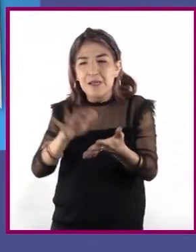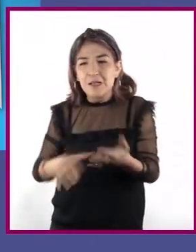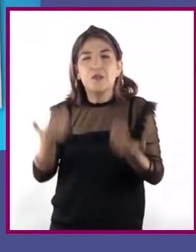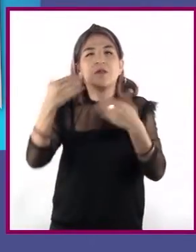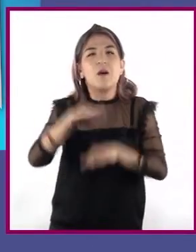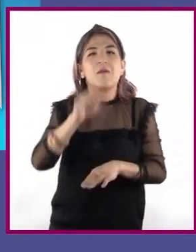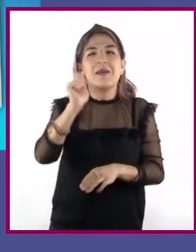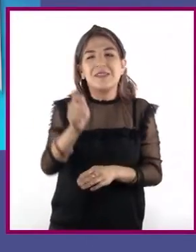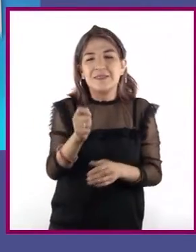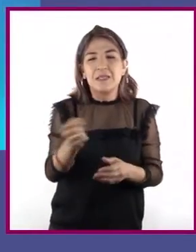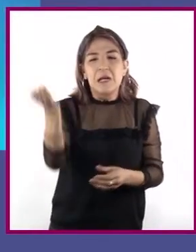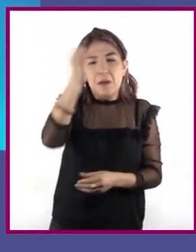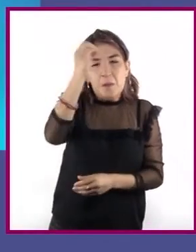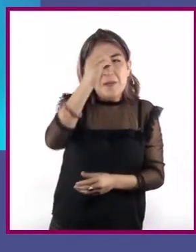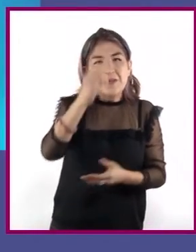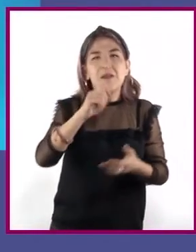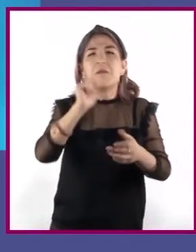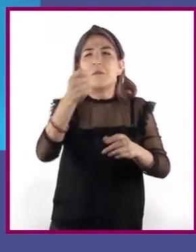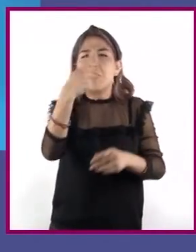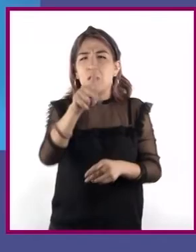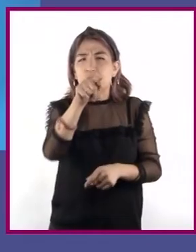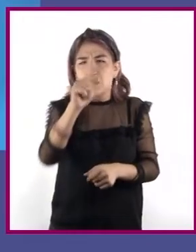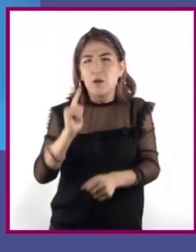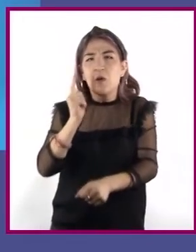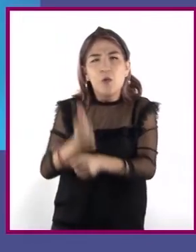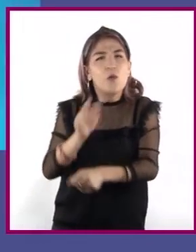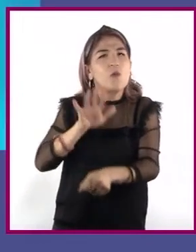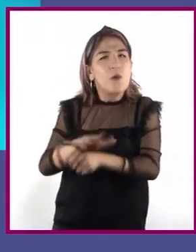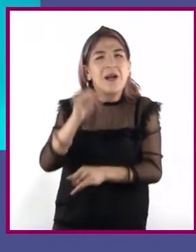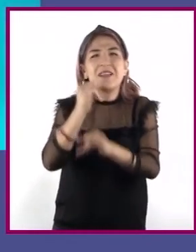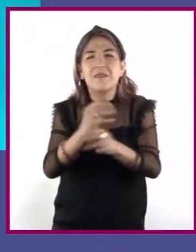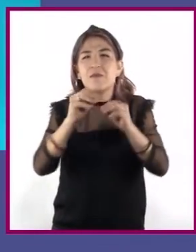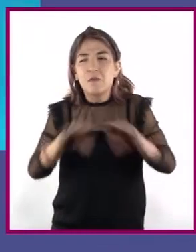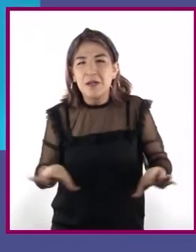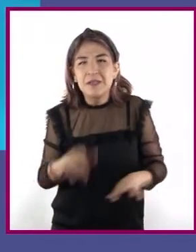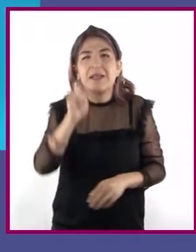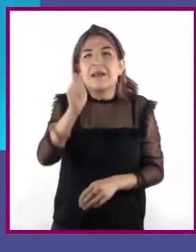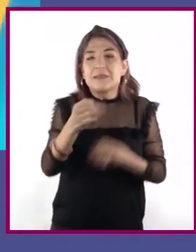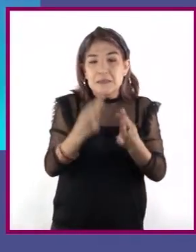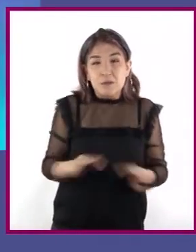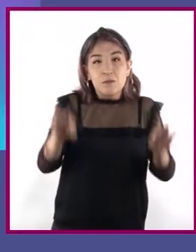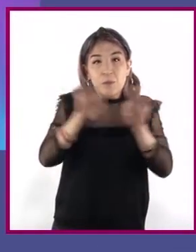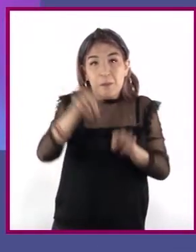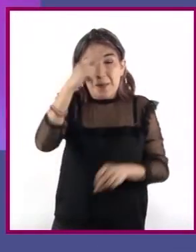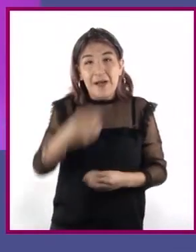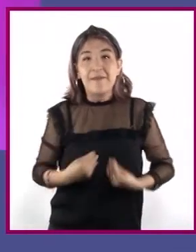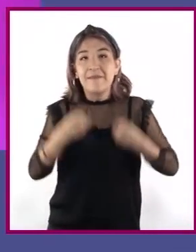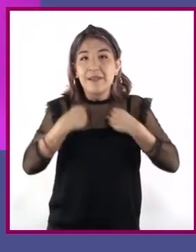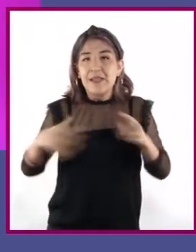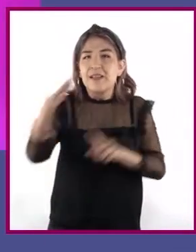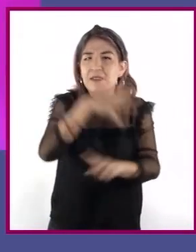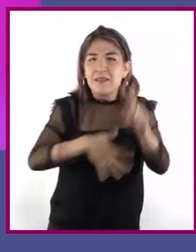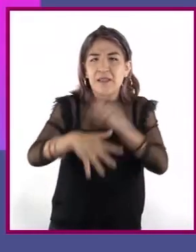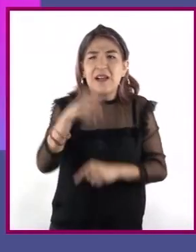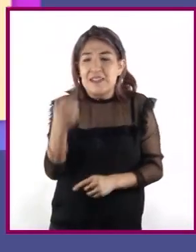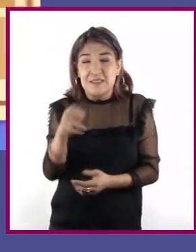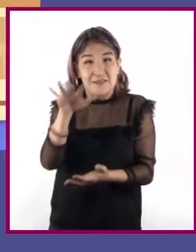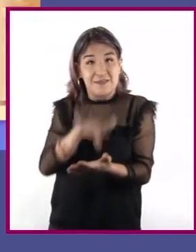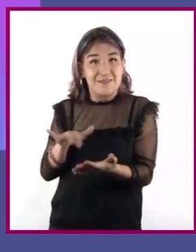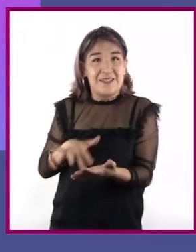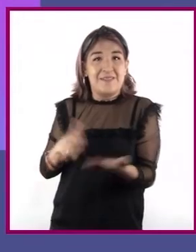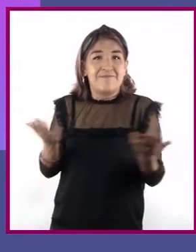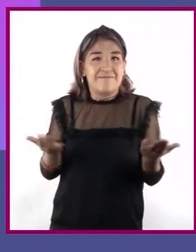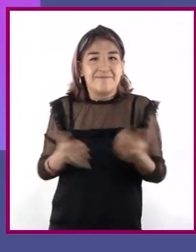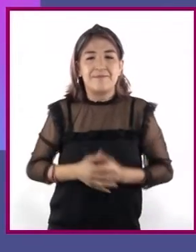opinión, pero ¿identifican qué tipo de texto es y qué importancia para la vida cotidiana tiene leerlos?